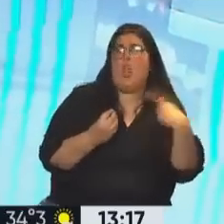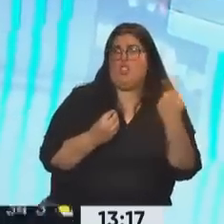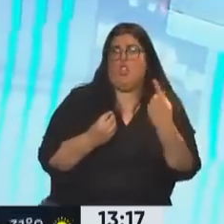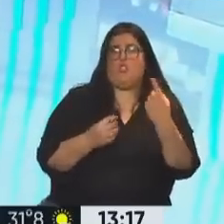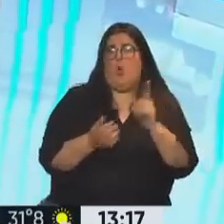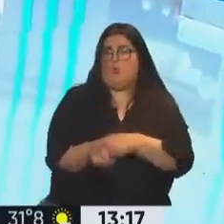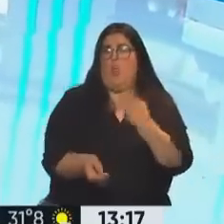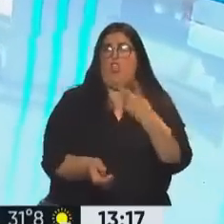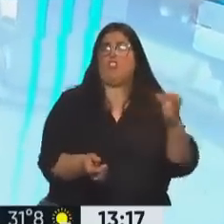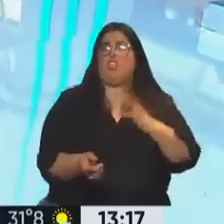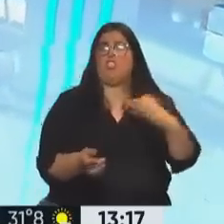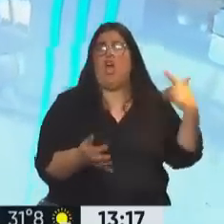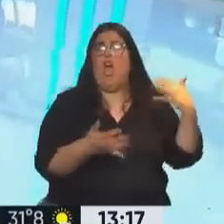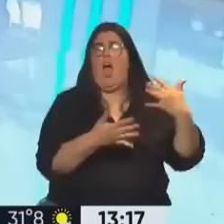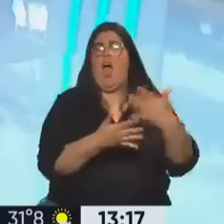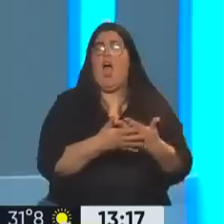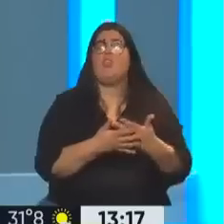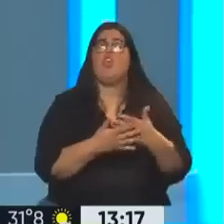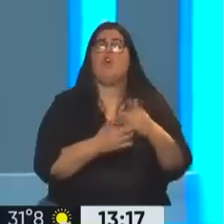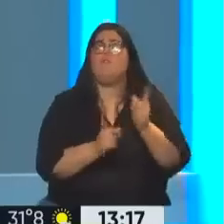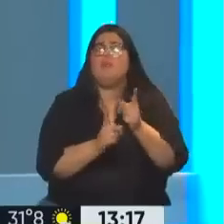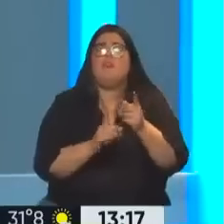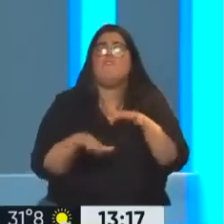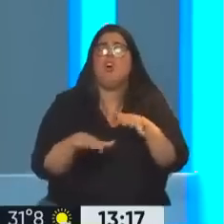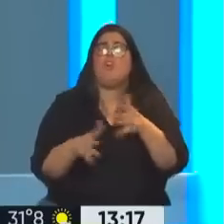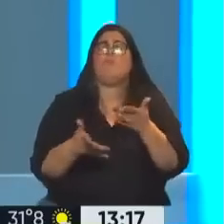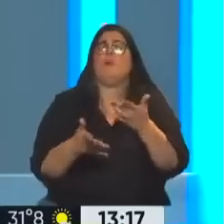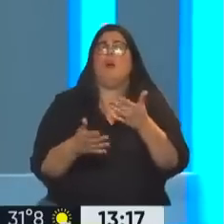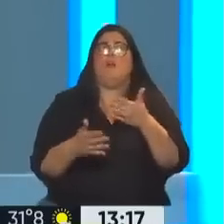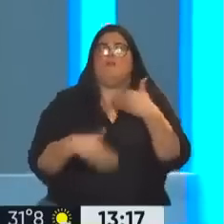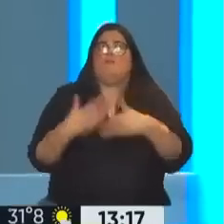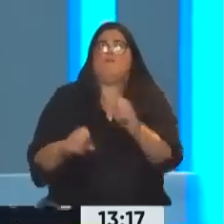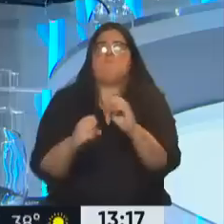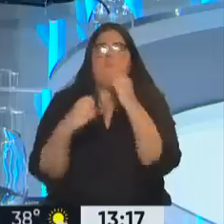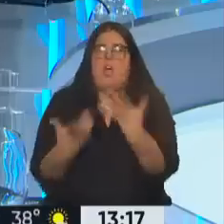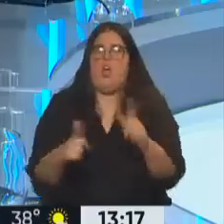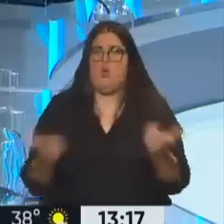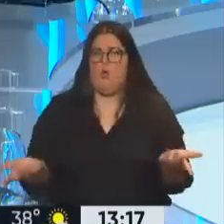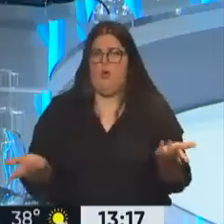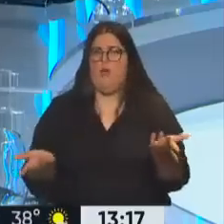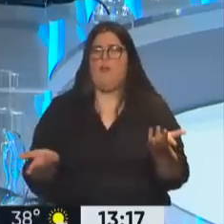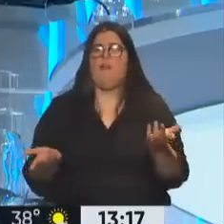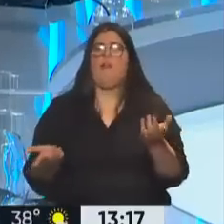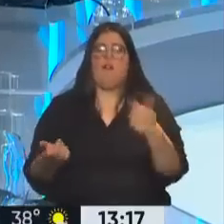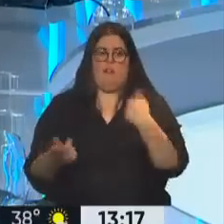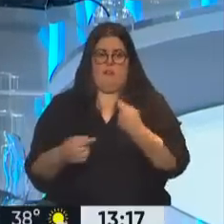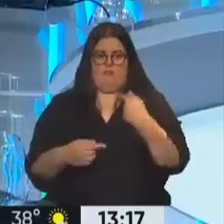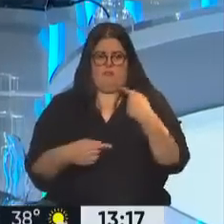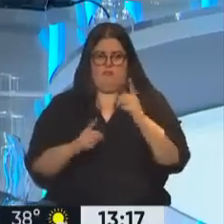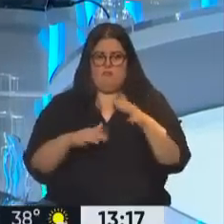no salimos de su desarrollo. Einstein decía, seguir haciendo lo mismo, esperar resultados diferentes es insano.